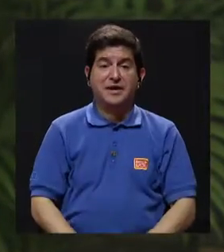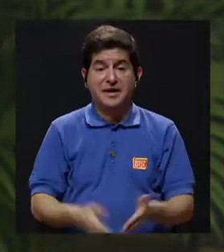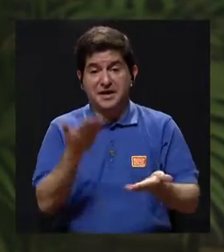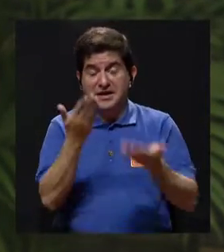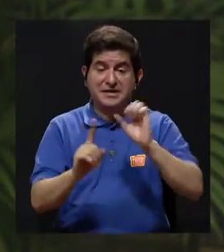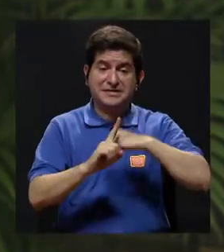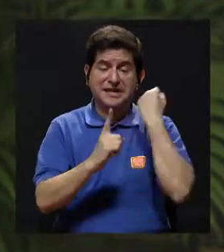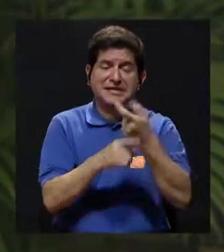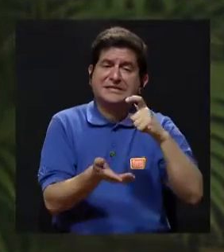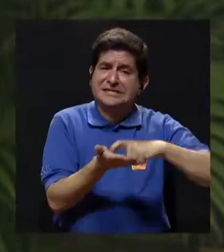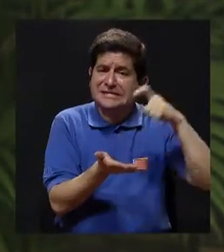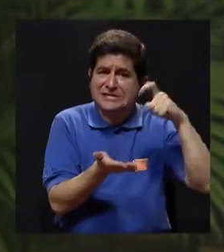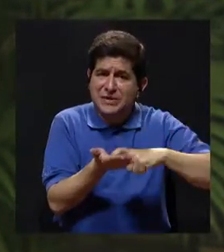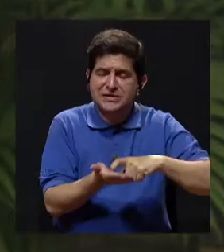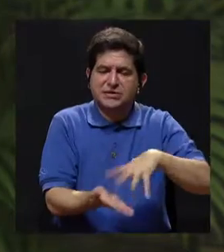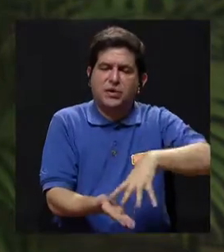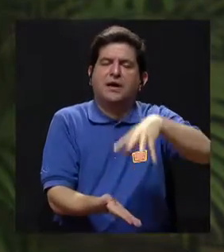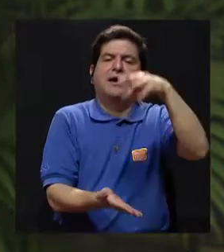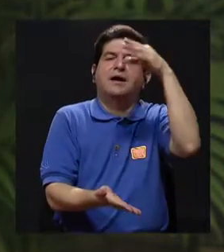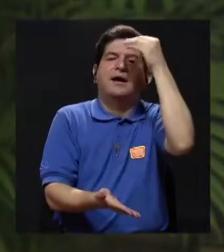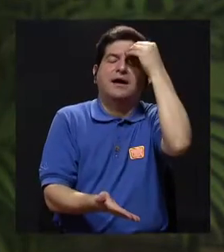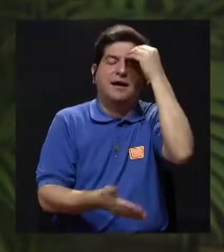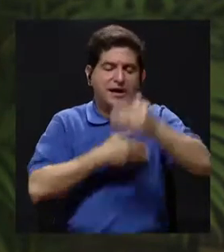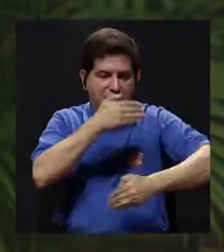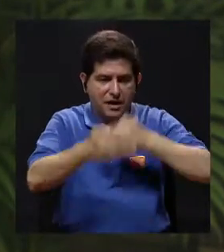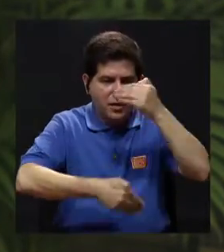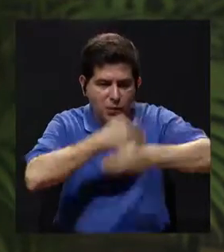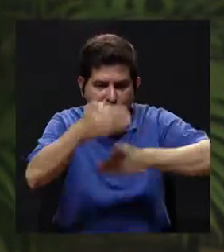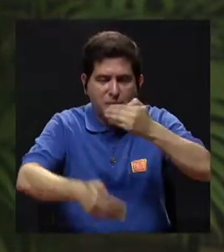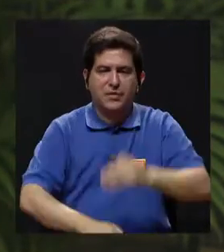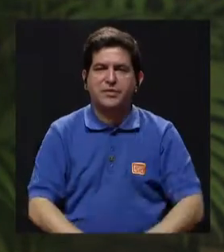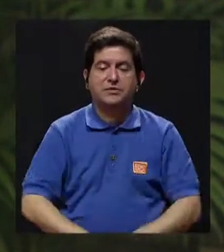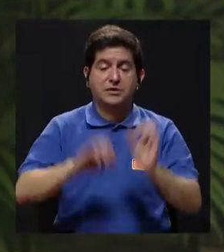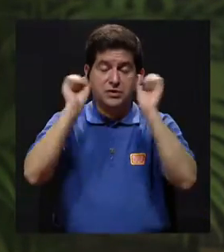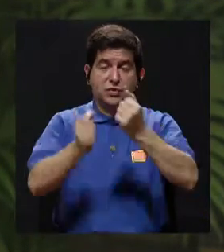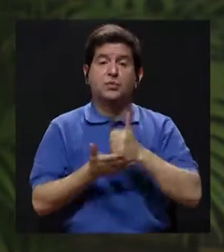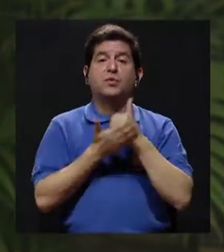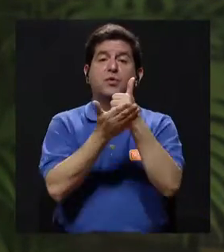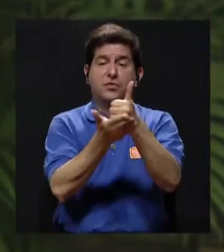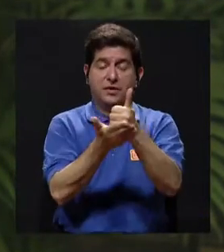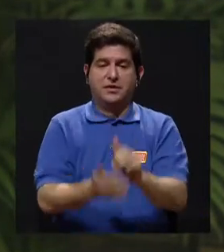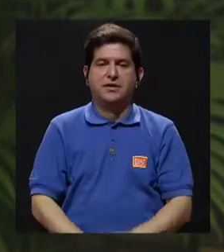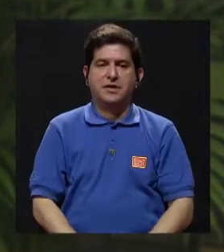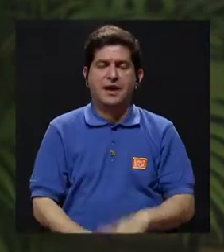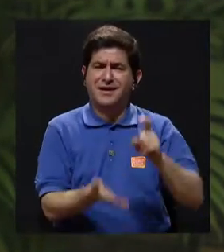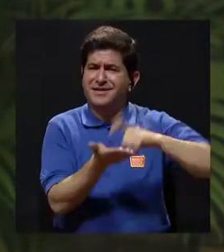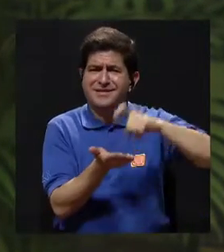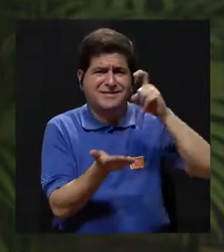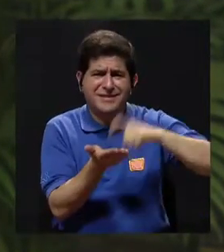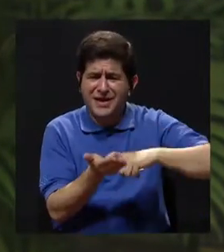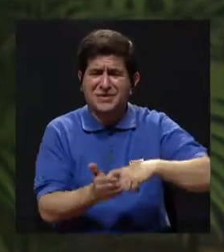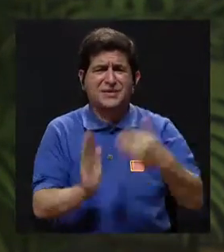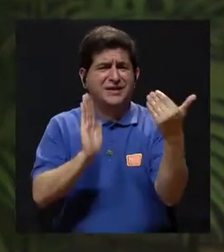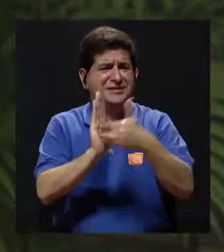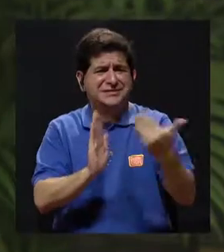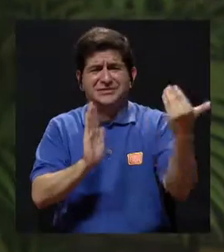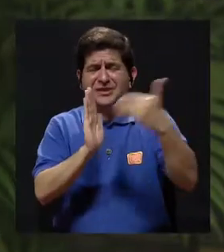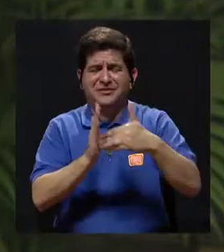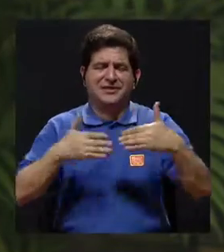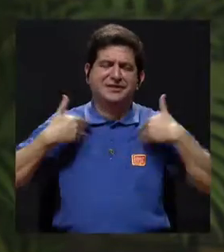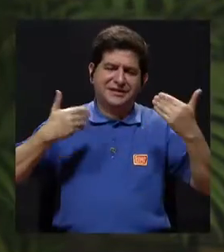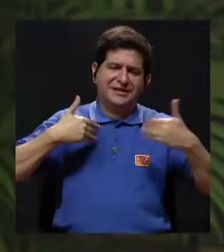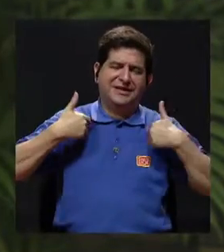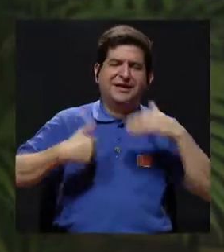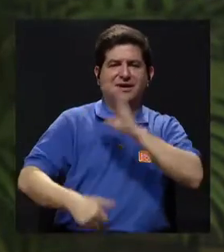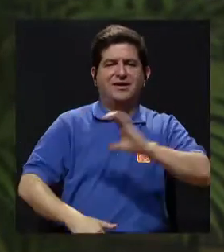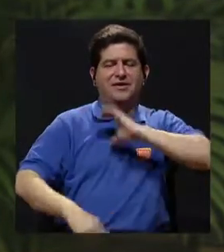por una dificultad de deuda. Queremos eso, aprender, que sea un proceso de aprendizaje para poder ayudarnos y que esas deudas no estén socavando esa